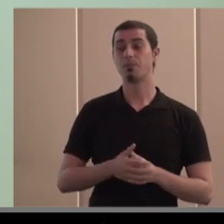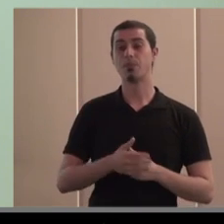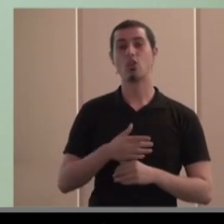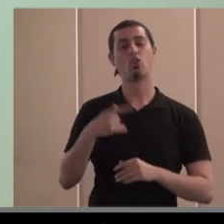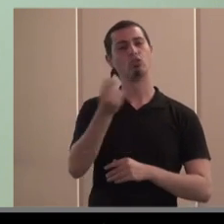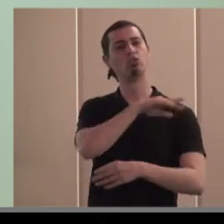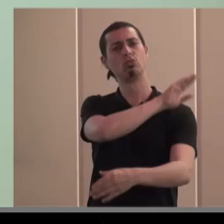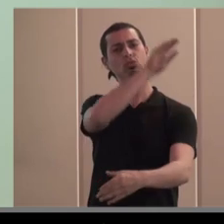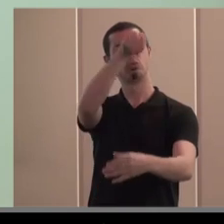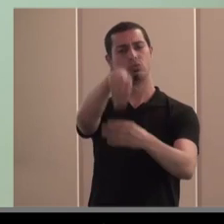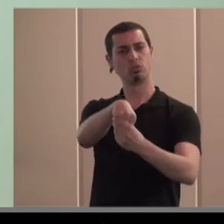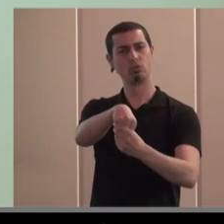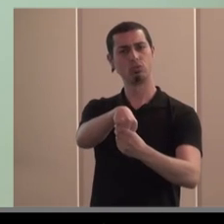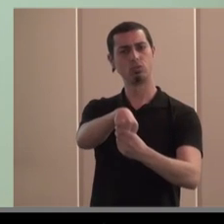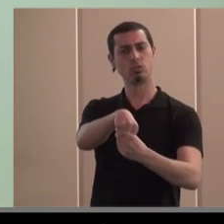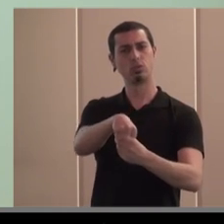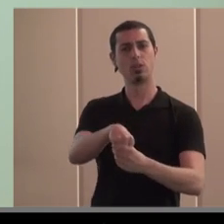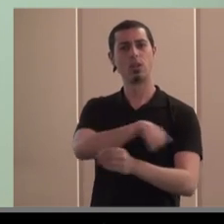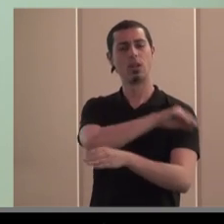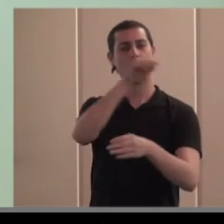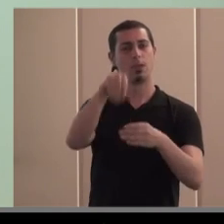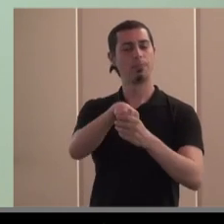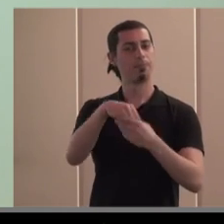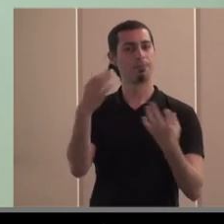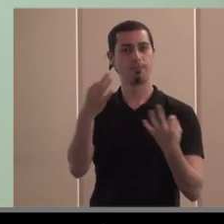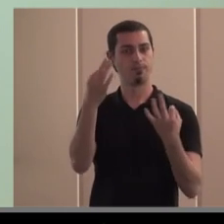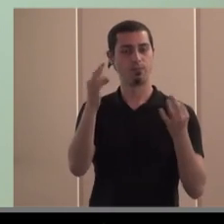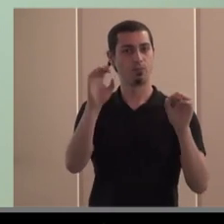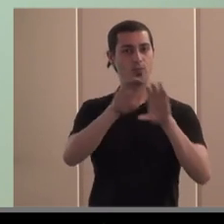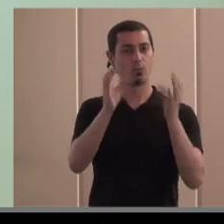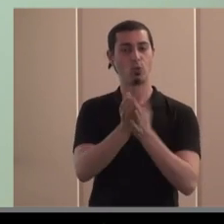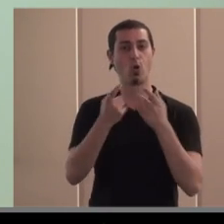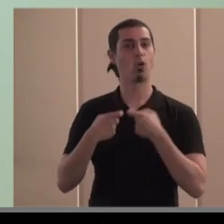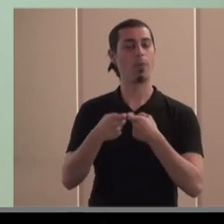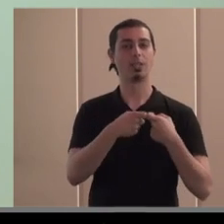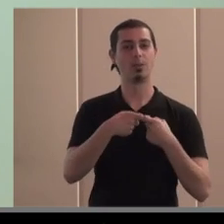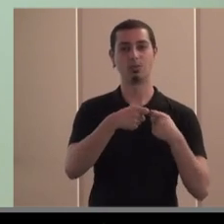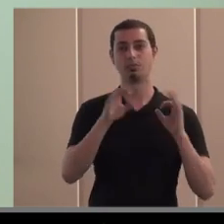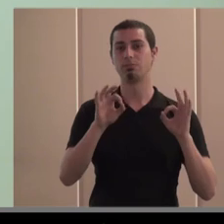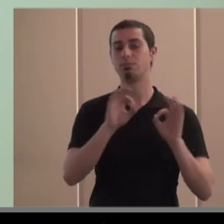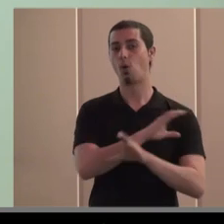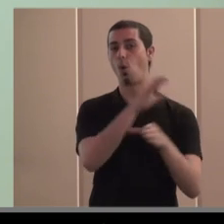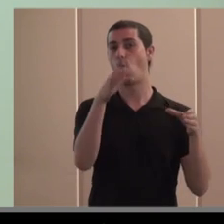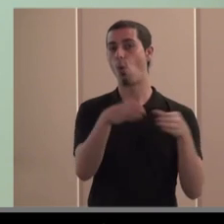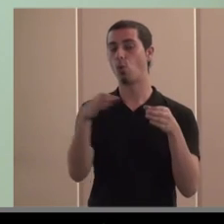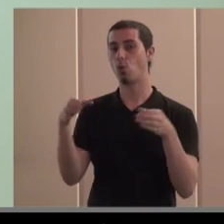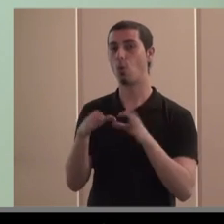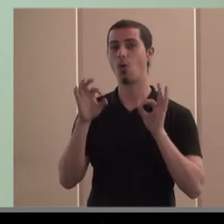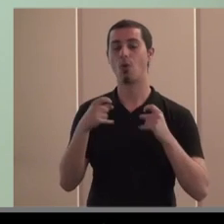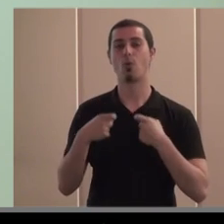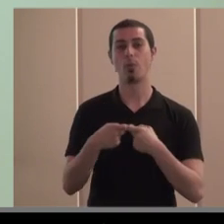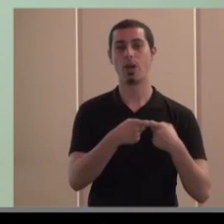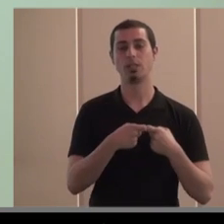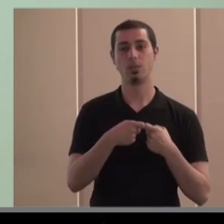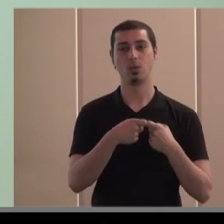formamos parte de una de las figuras que existe dentro del mundo cooperativo que son los grupos los grupos cooperativos